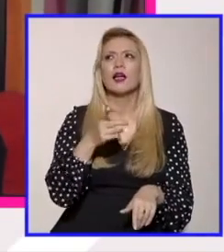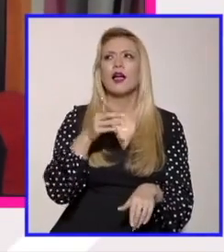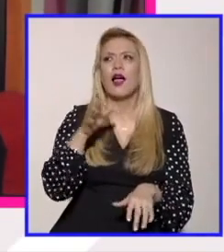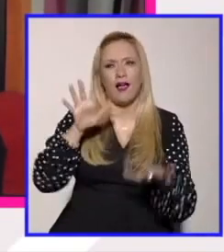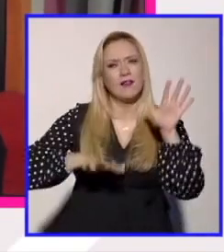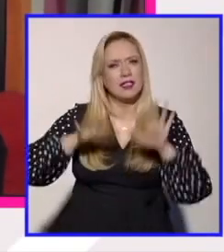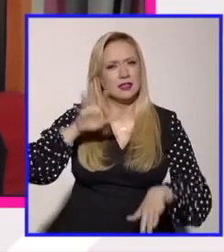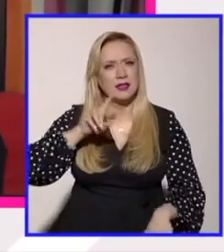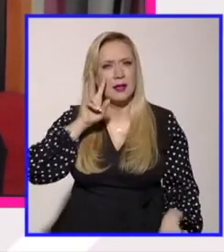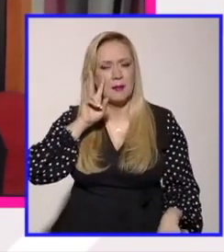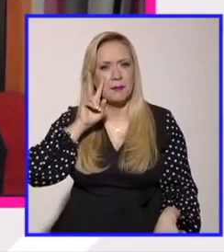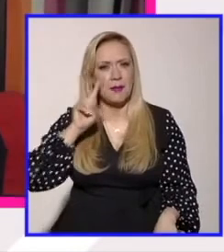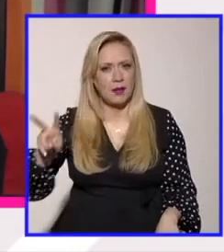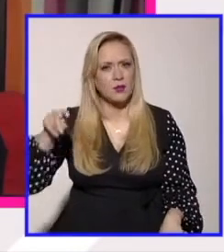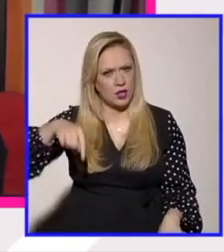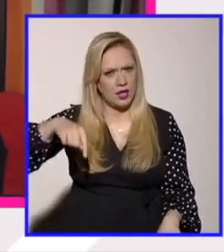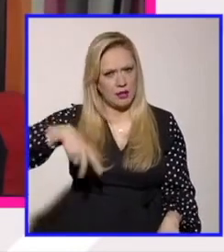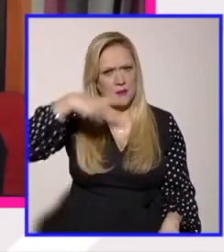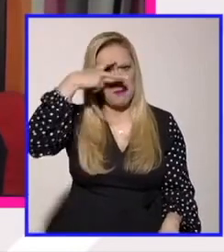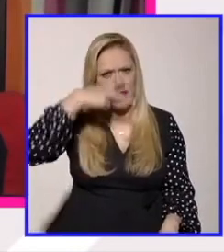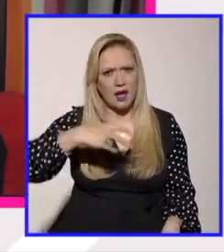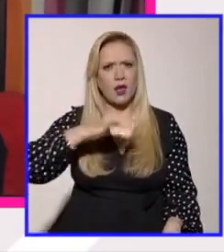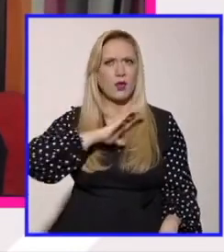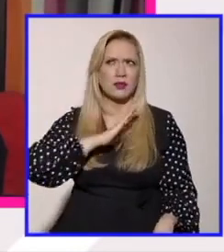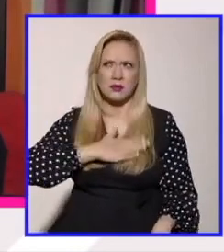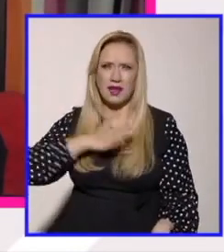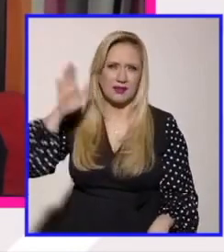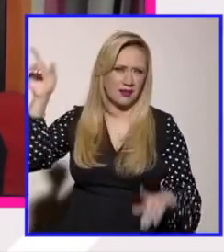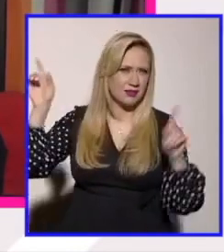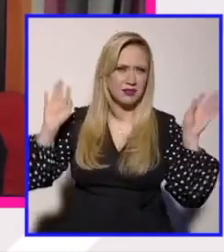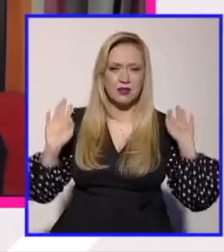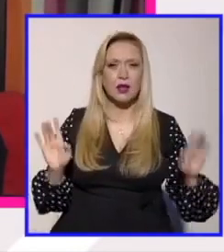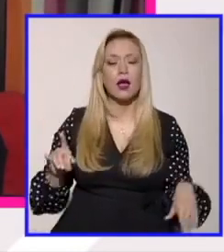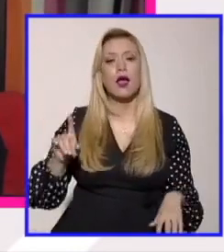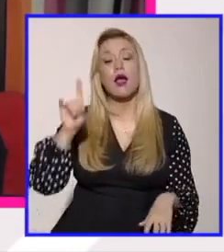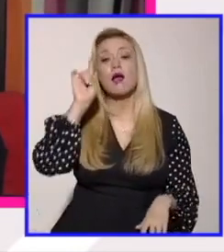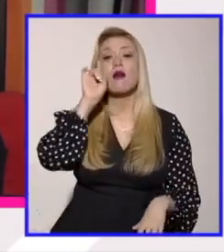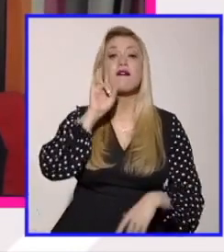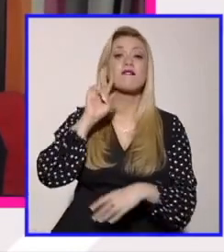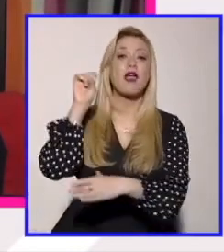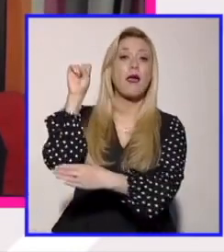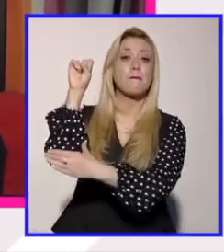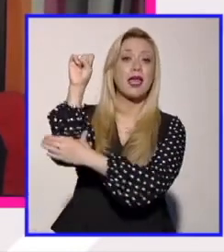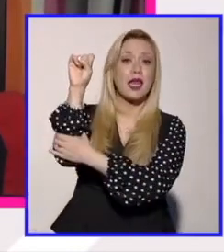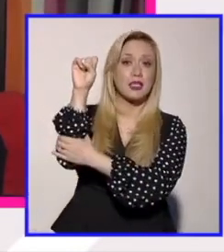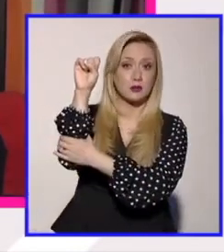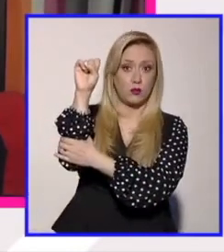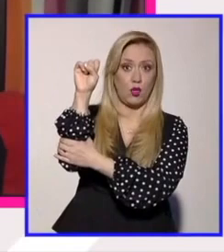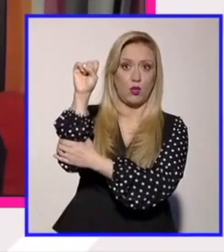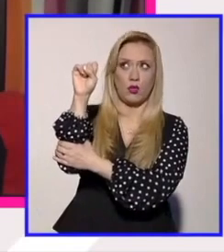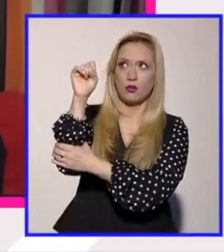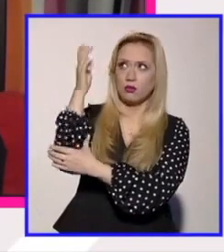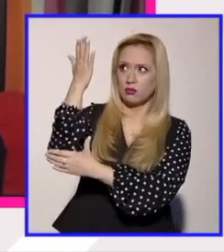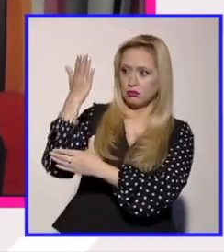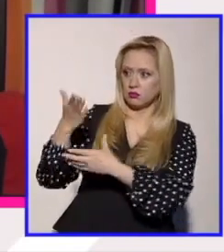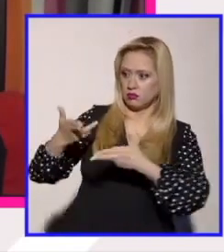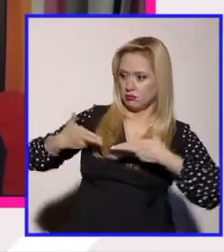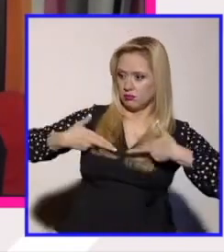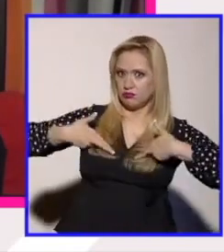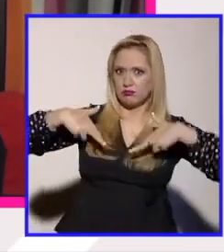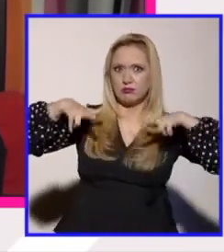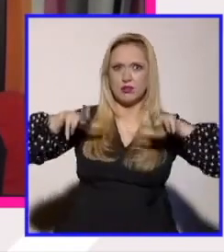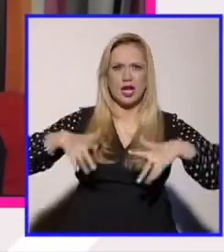inclusive en México también a figuras del feminismo perdón las expresiones pero feministas